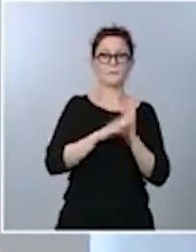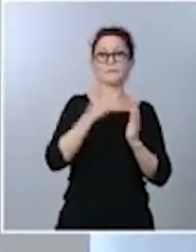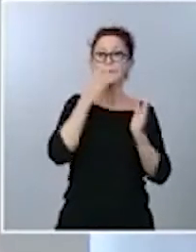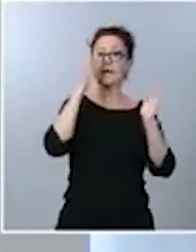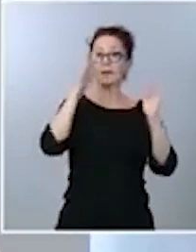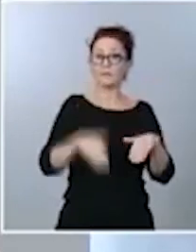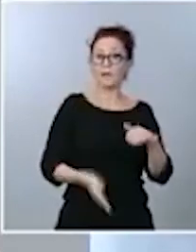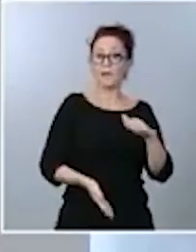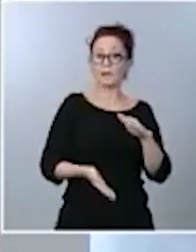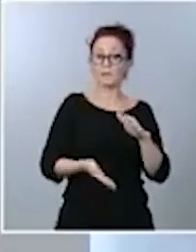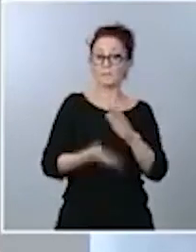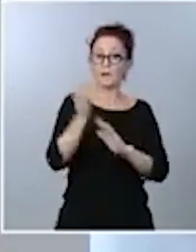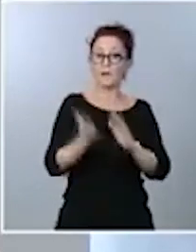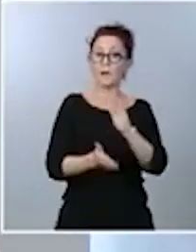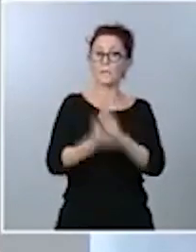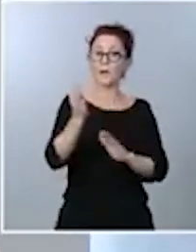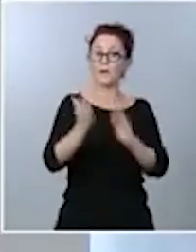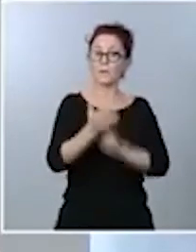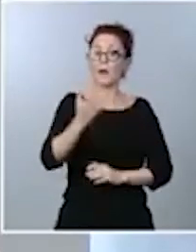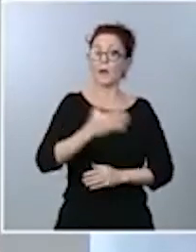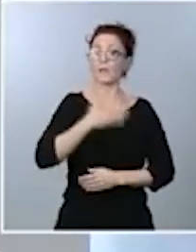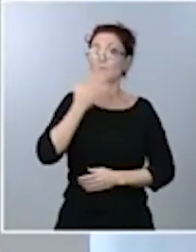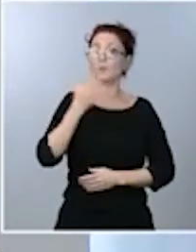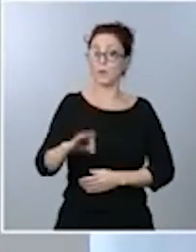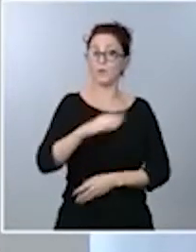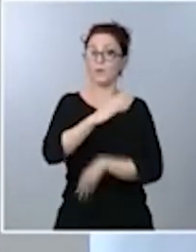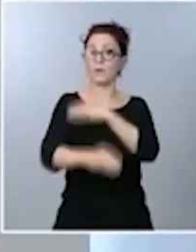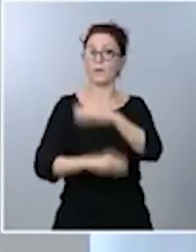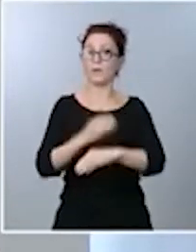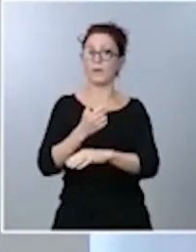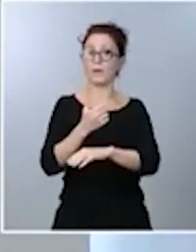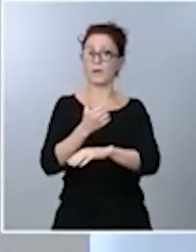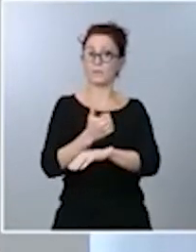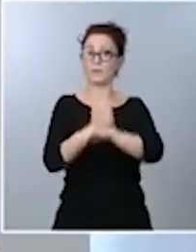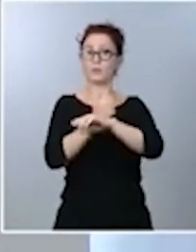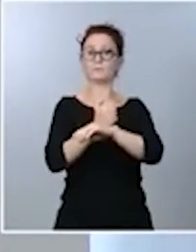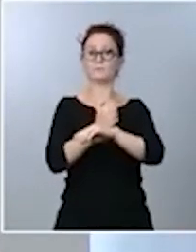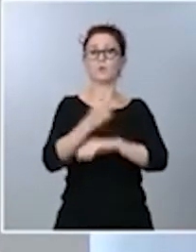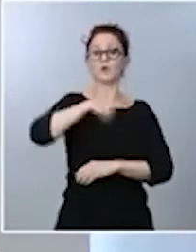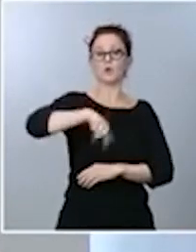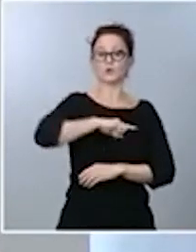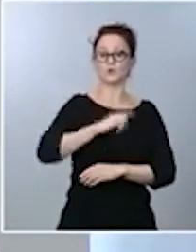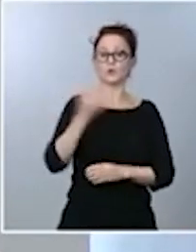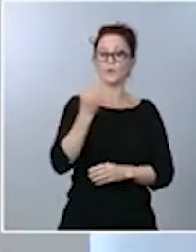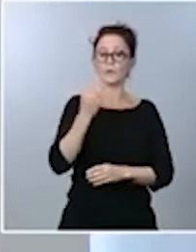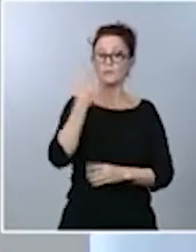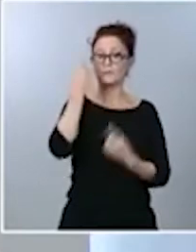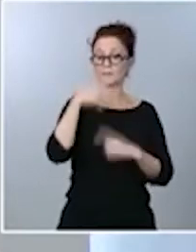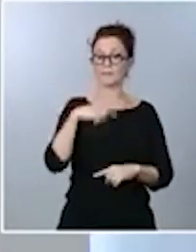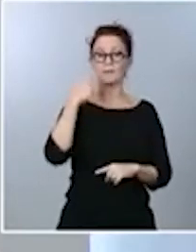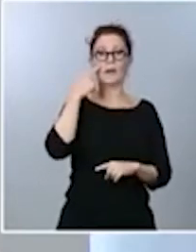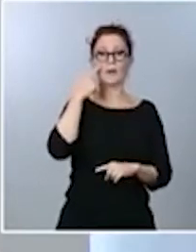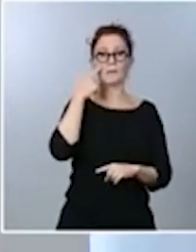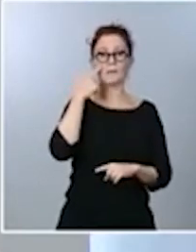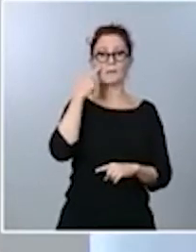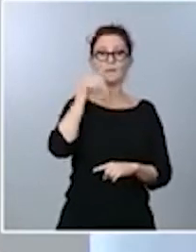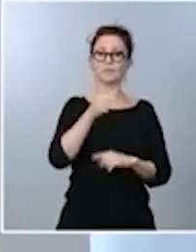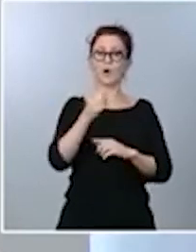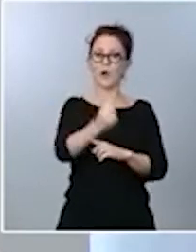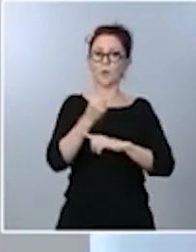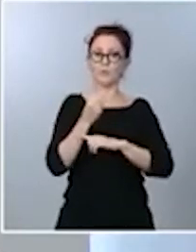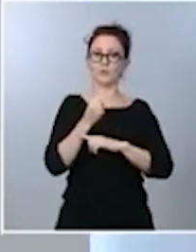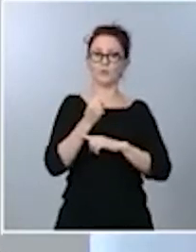importante saber qué grupos estarían dispuestos, y en concreto el Partido Popular, si estaría dispuesto a dar apoyo a esto en el Congreso de los Diputados. Esto sería